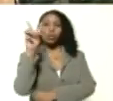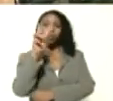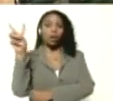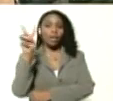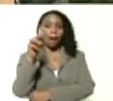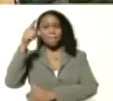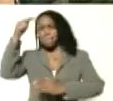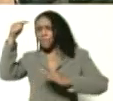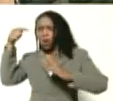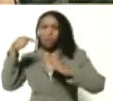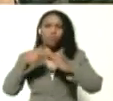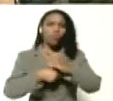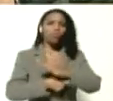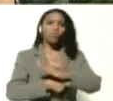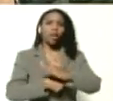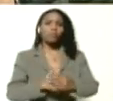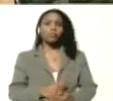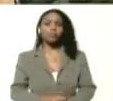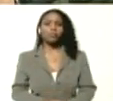profunda,